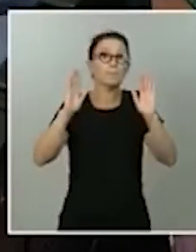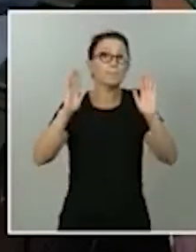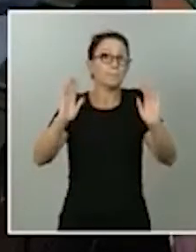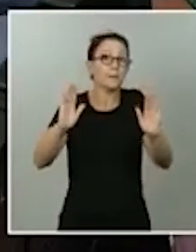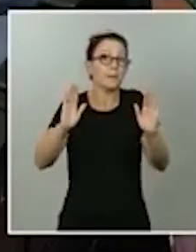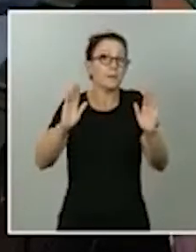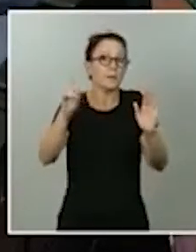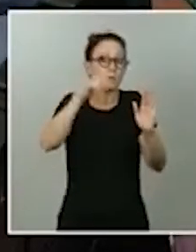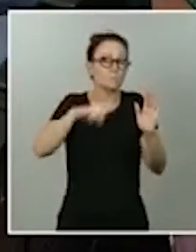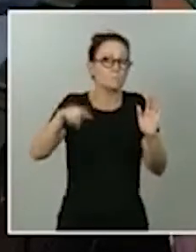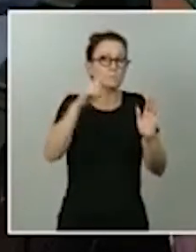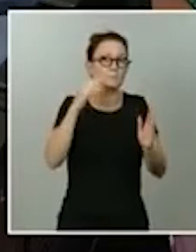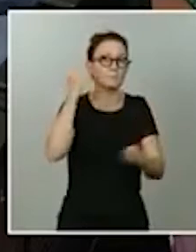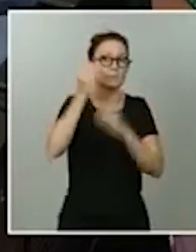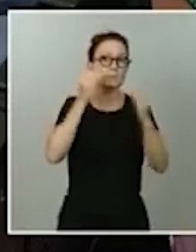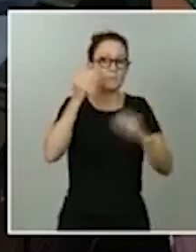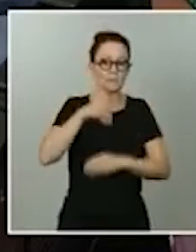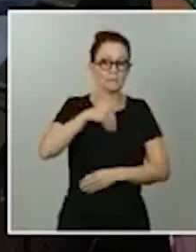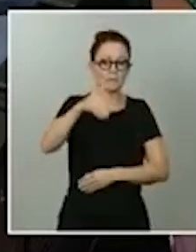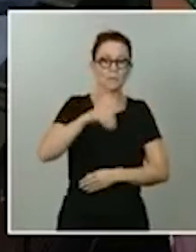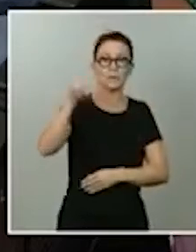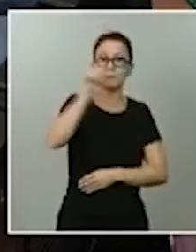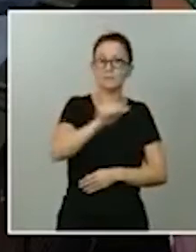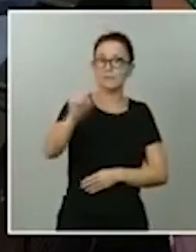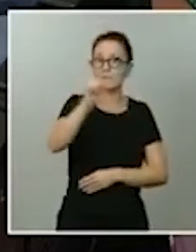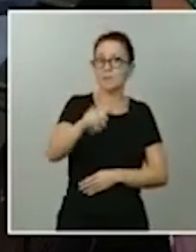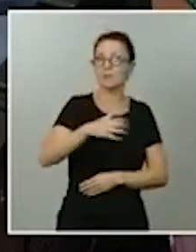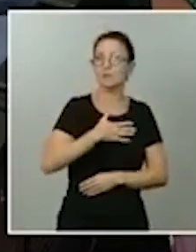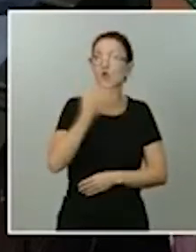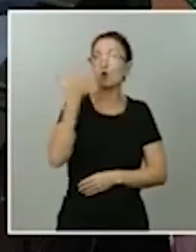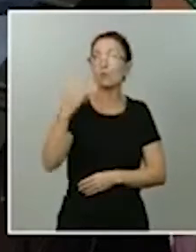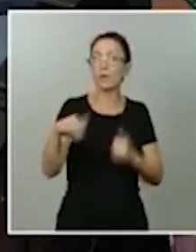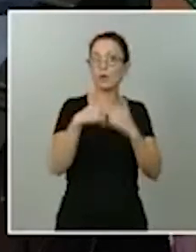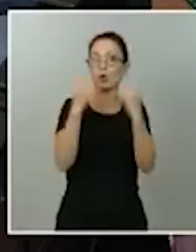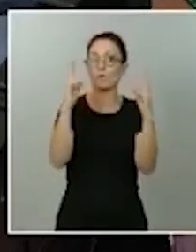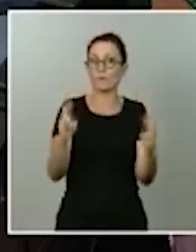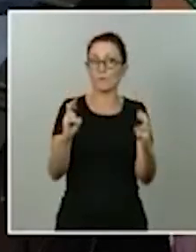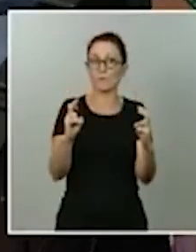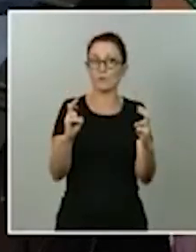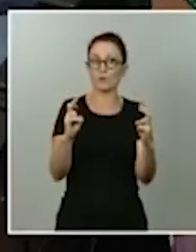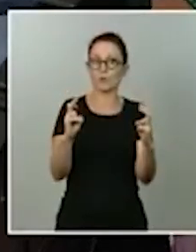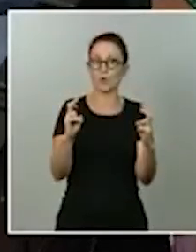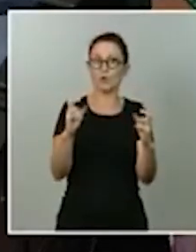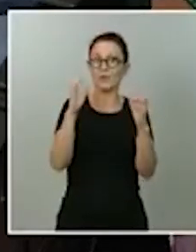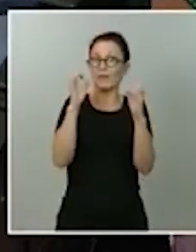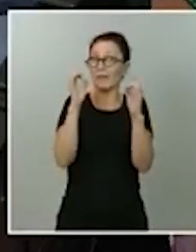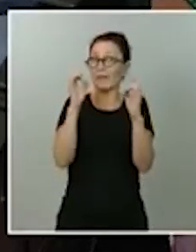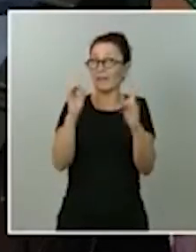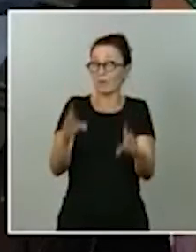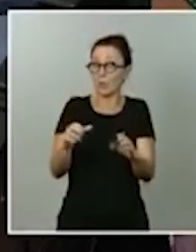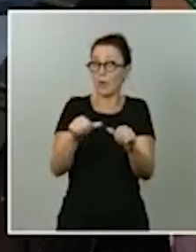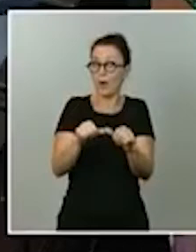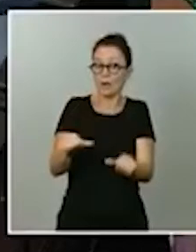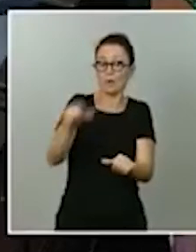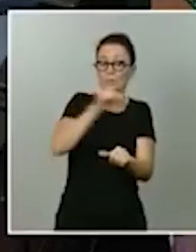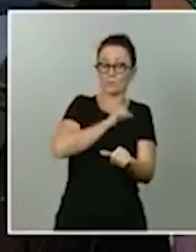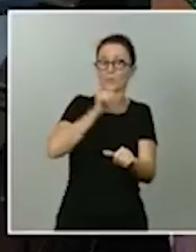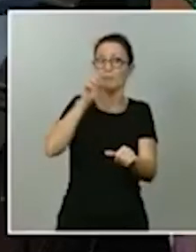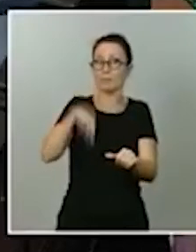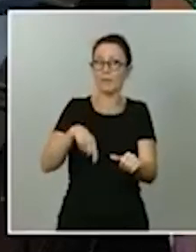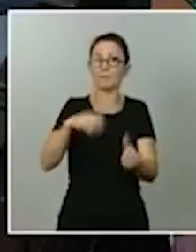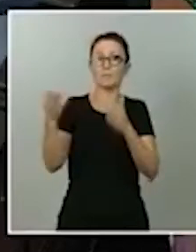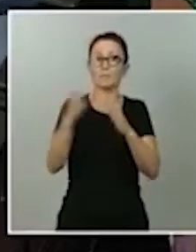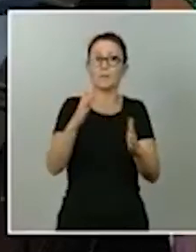en las próximas semanas un confinamiento total como el que tuvimos en los meses de marzo, abril y mayo.